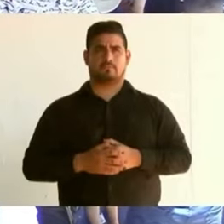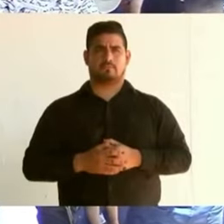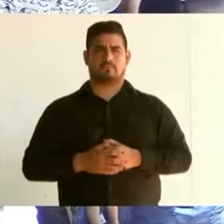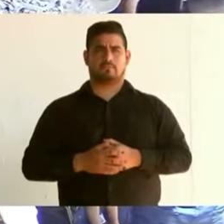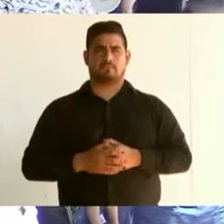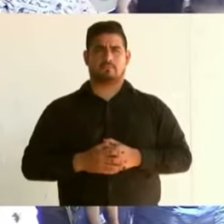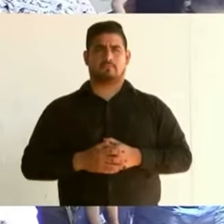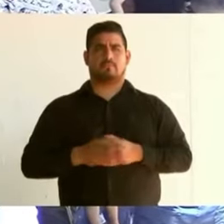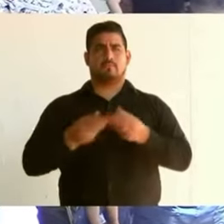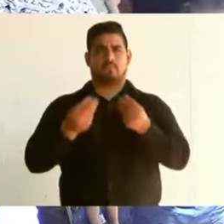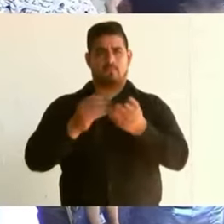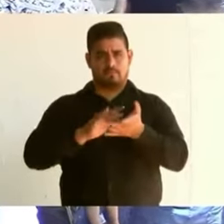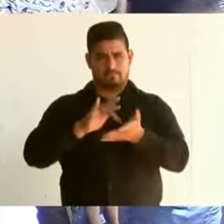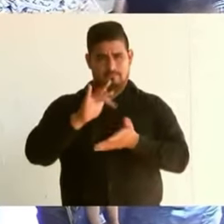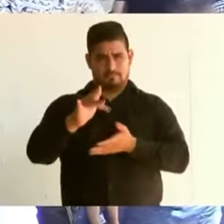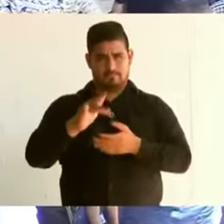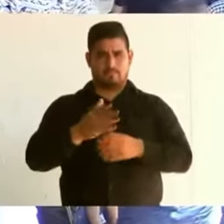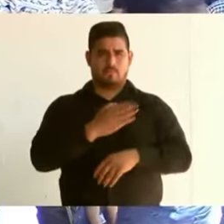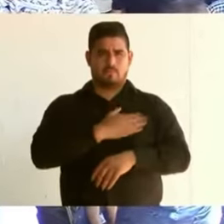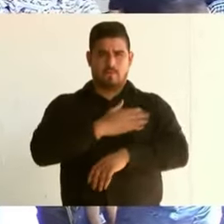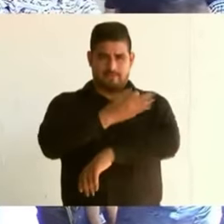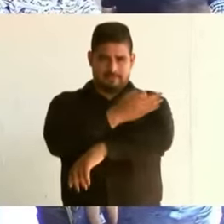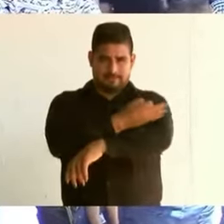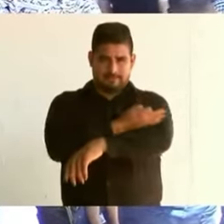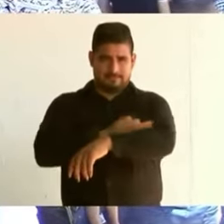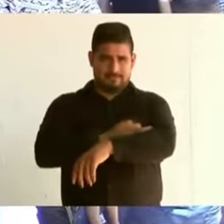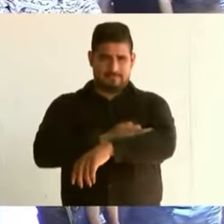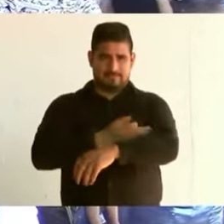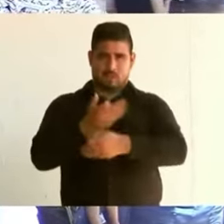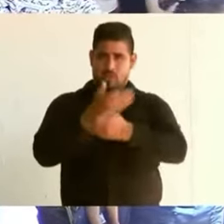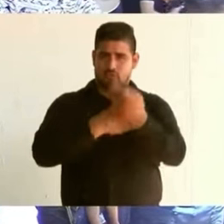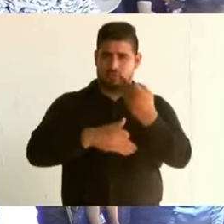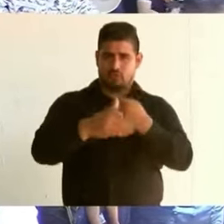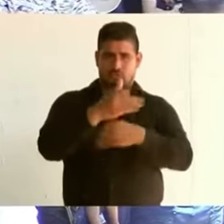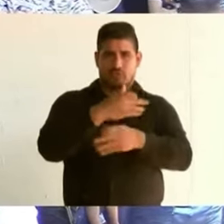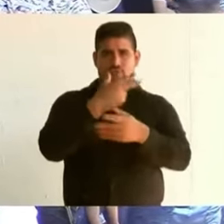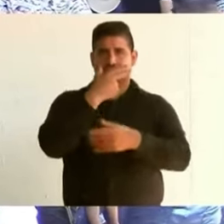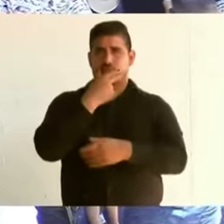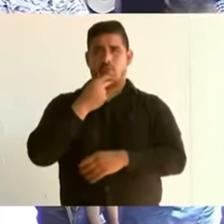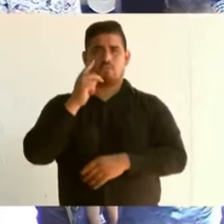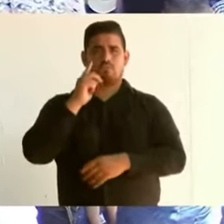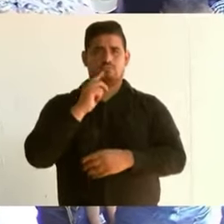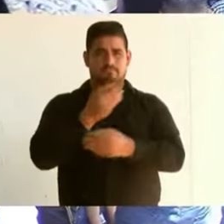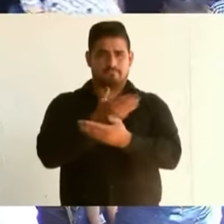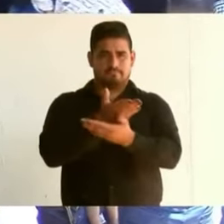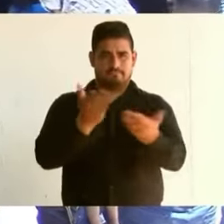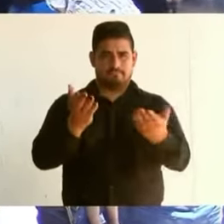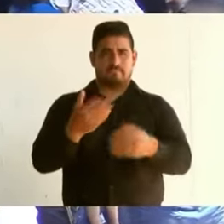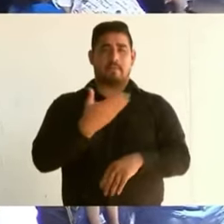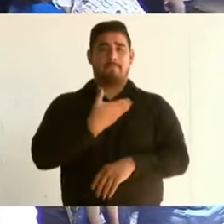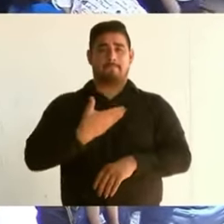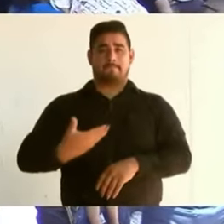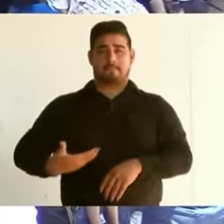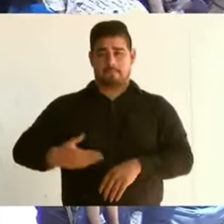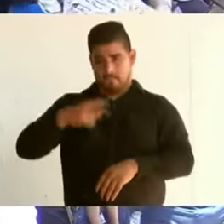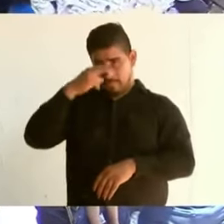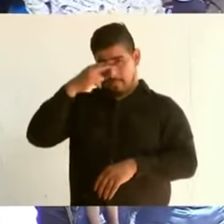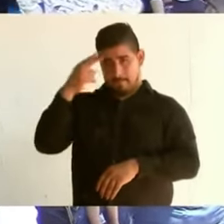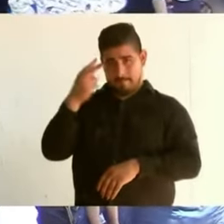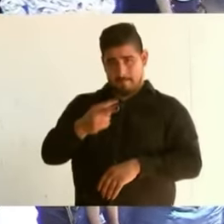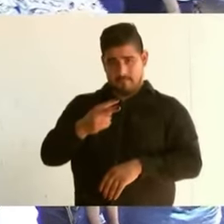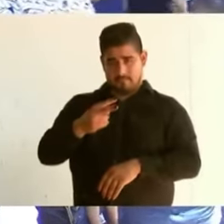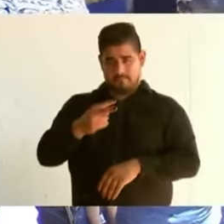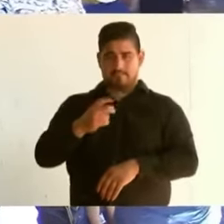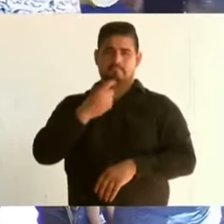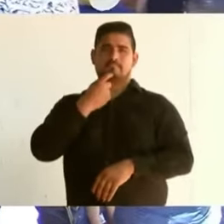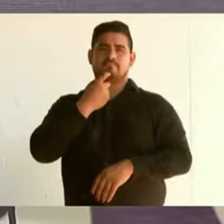Muchas gracias, muy buenas tardes a todos, a todas. Presidente de la República, Andrés